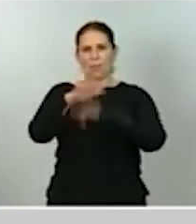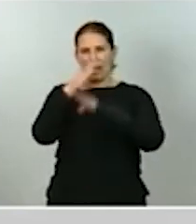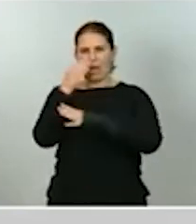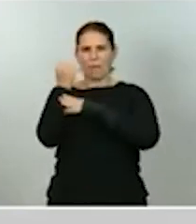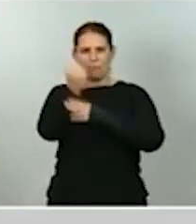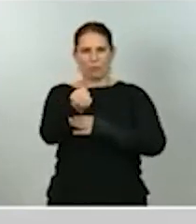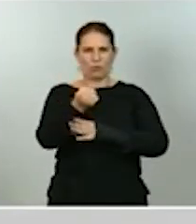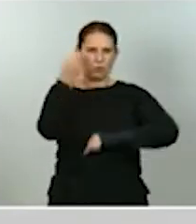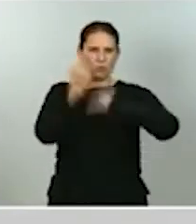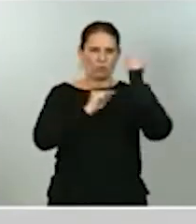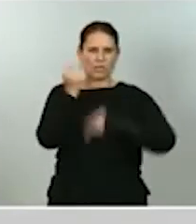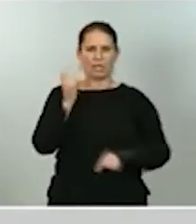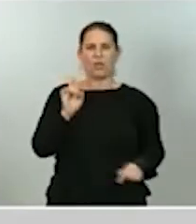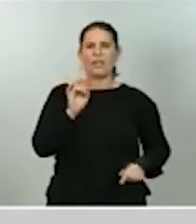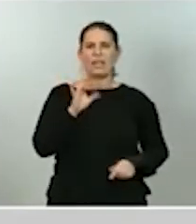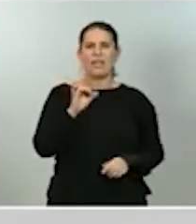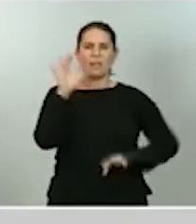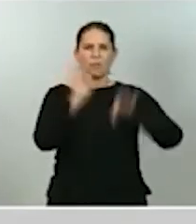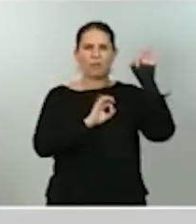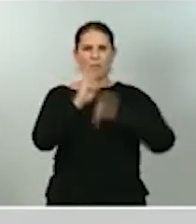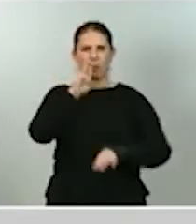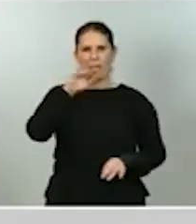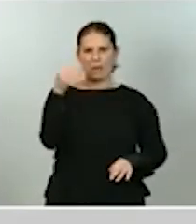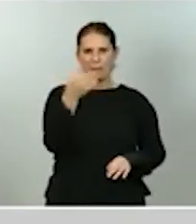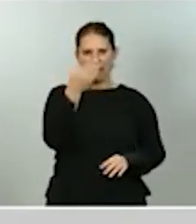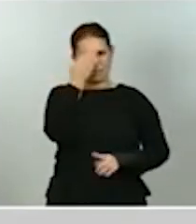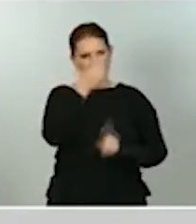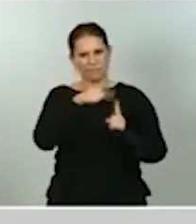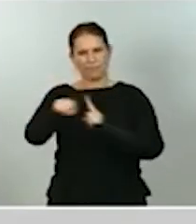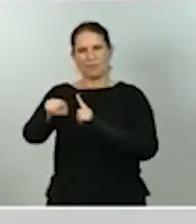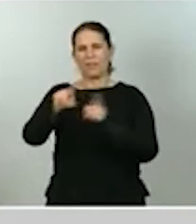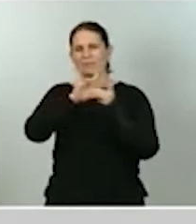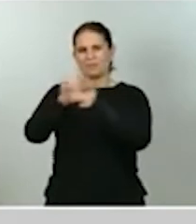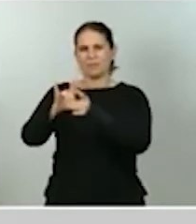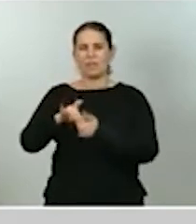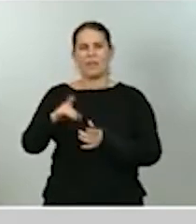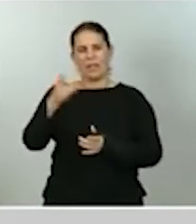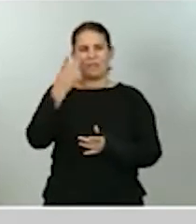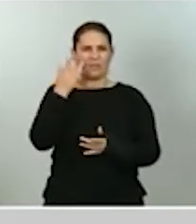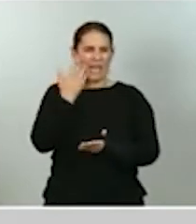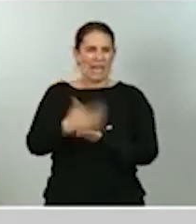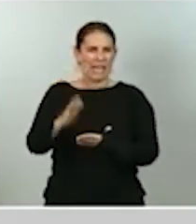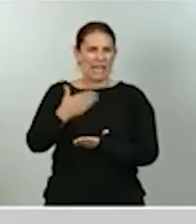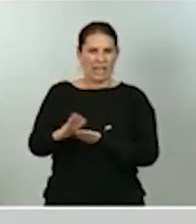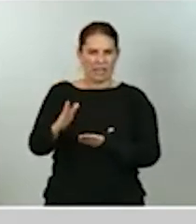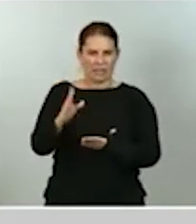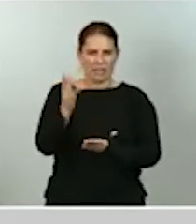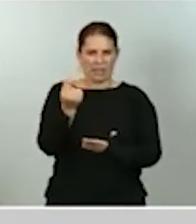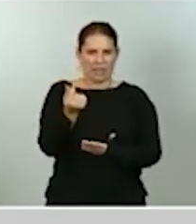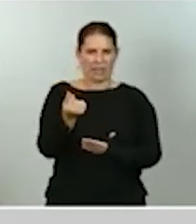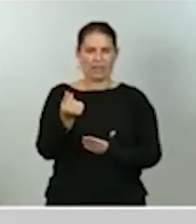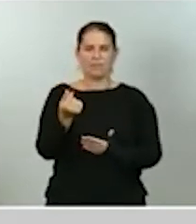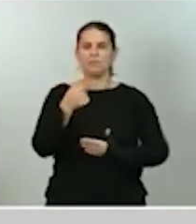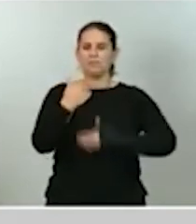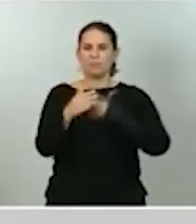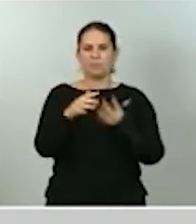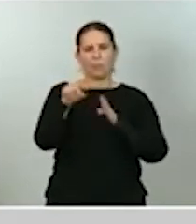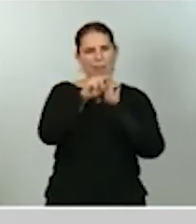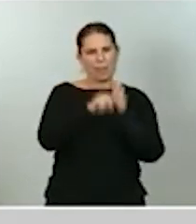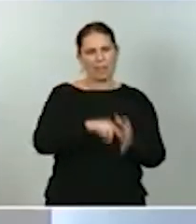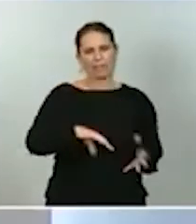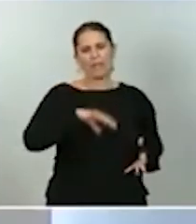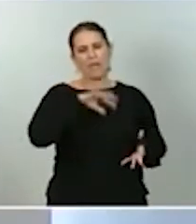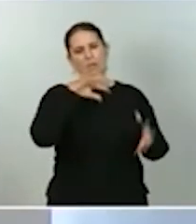de un 15% del PIB en medidas de liquidez. Las medidas han ido evolucionando, se han ido adaptando a las necesidades de cada